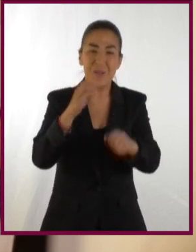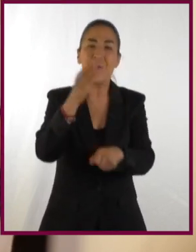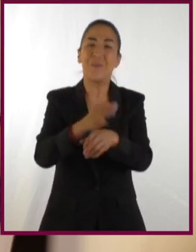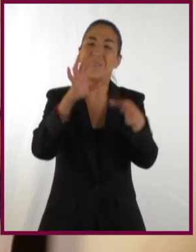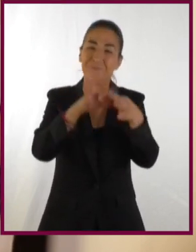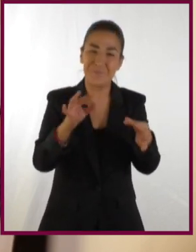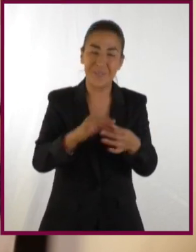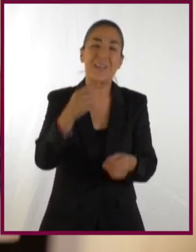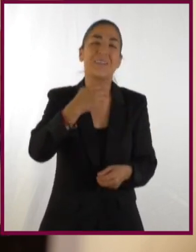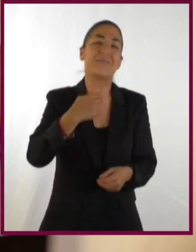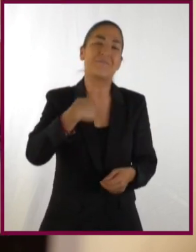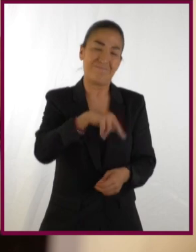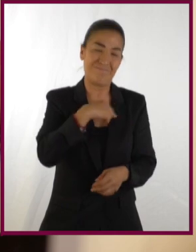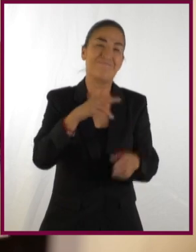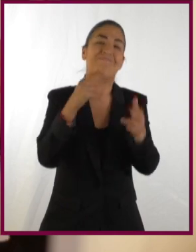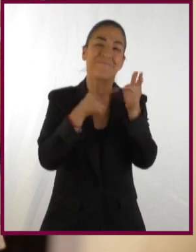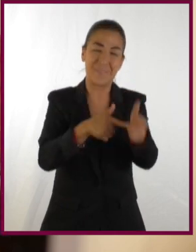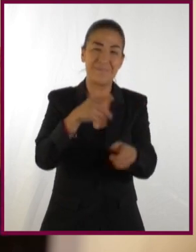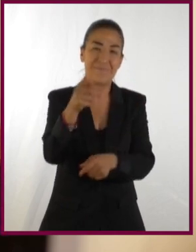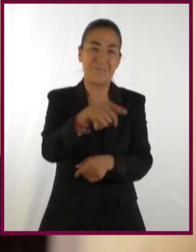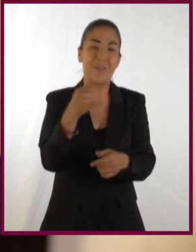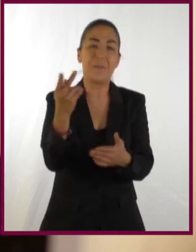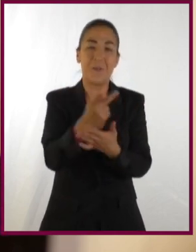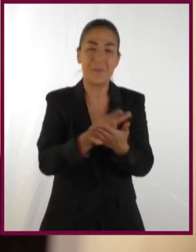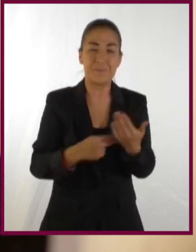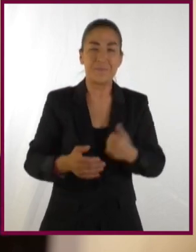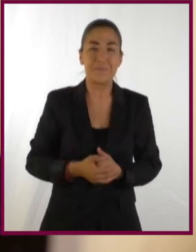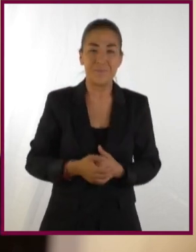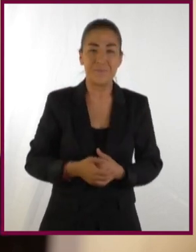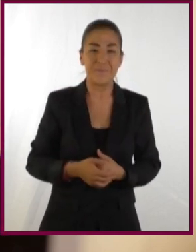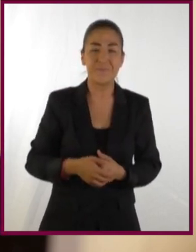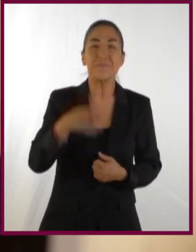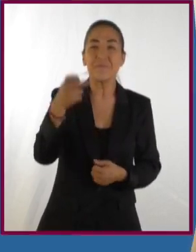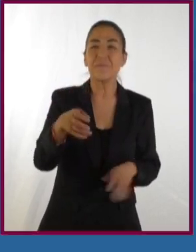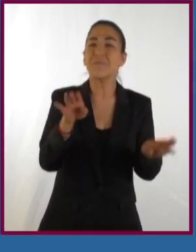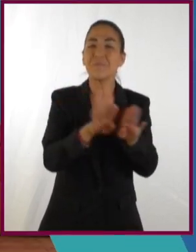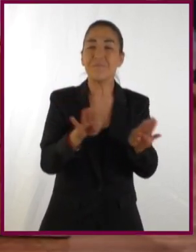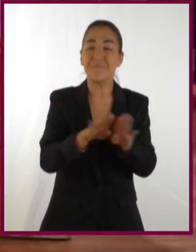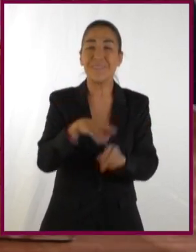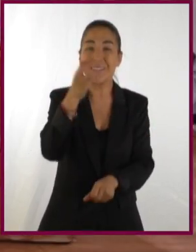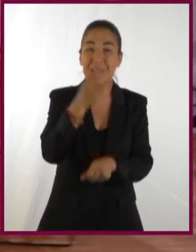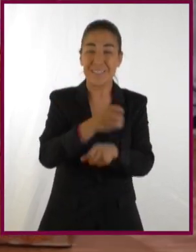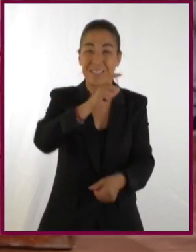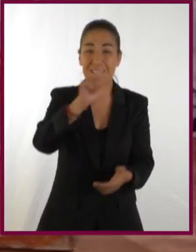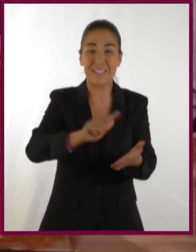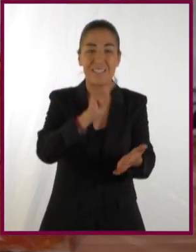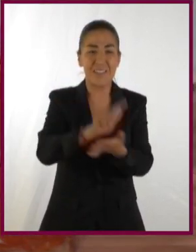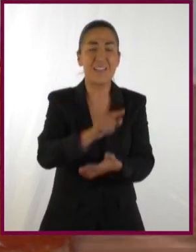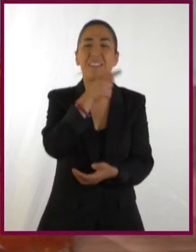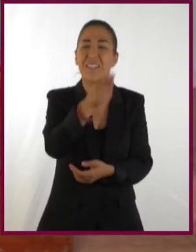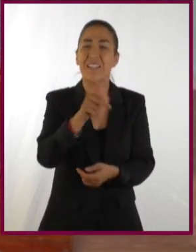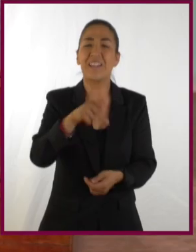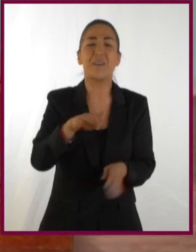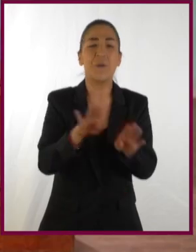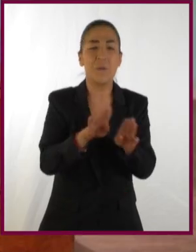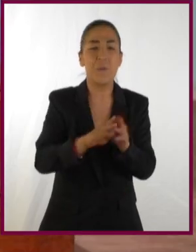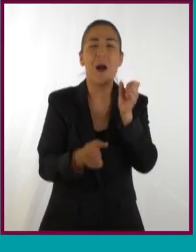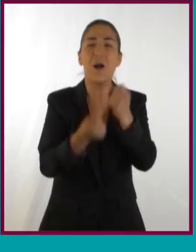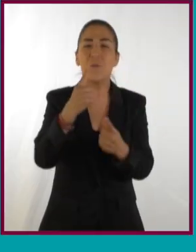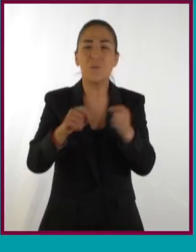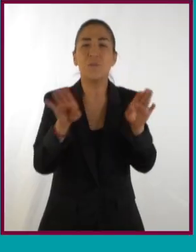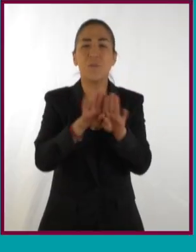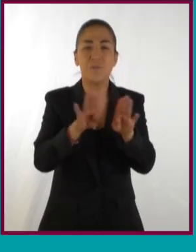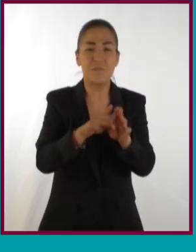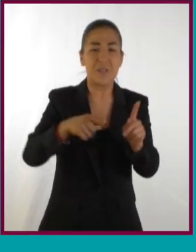te agradezco mucho tu tiempo y todo lo que nos explicas y nosotros continuamos con Jóvenes en TV. Evidentemente, la tercera ley de Kepler